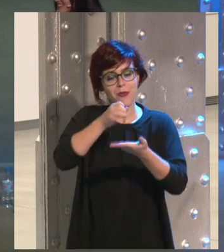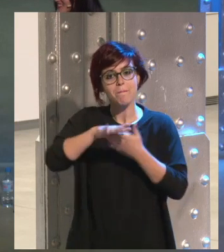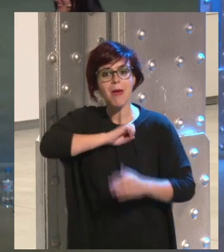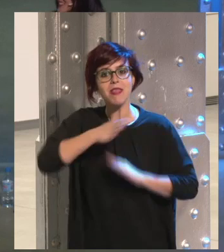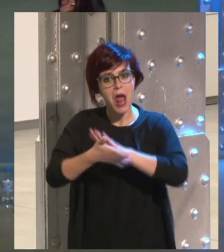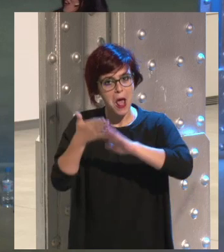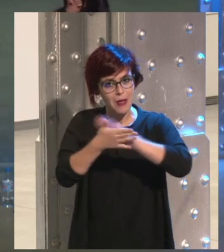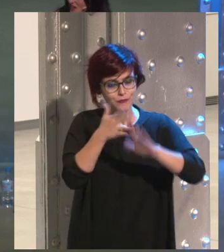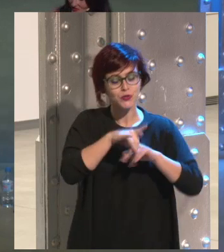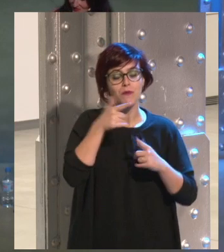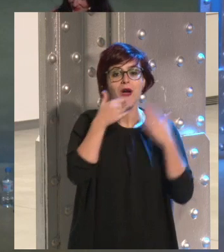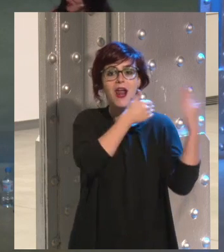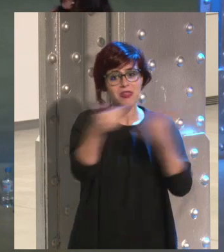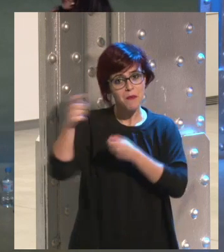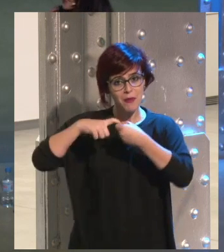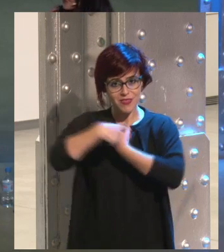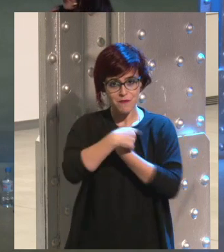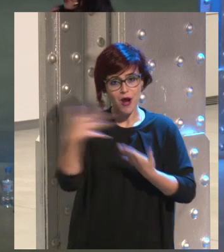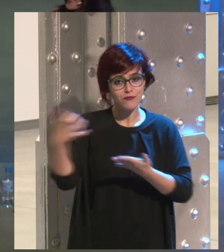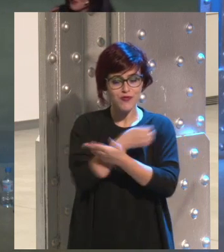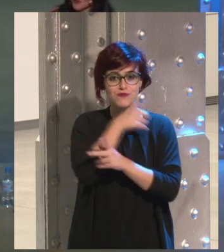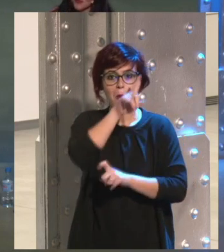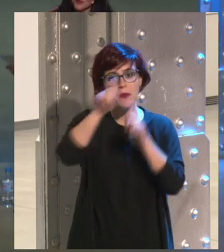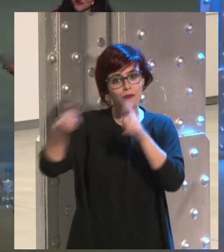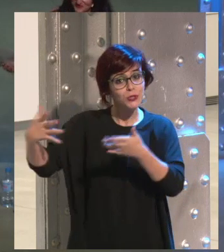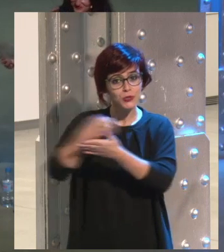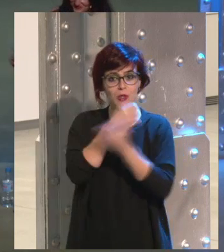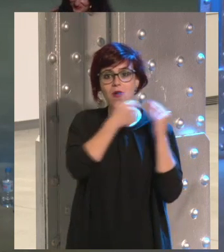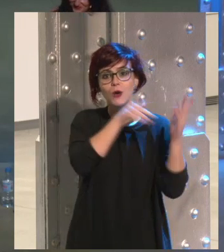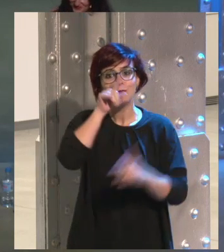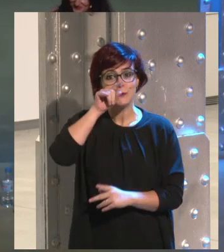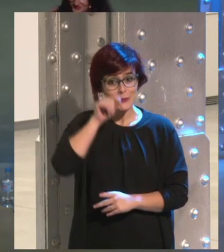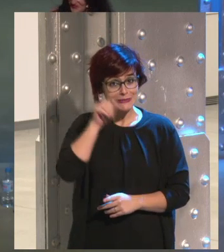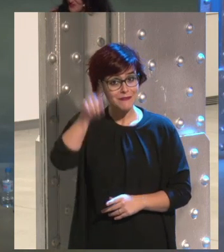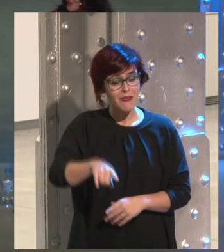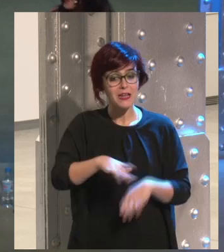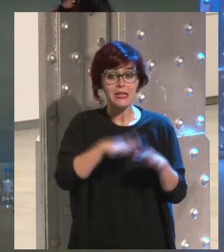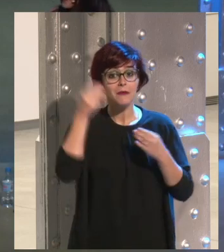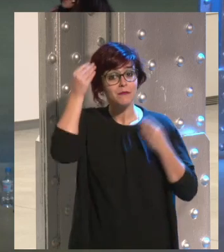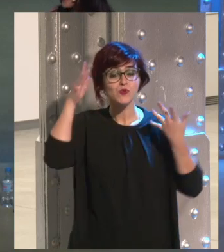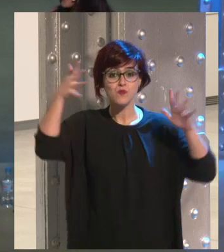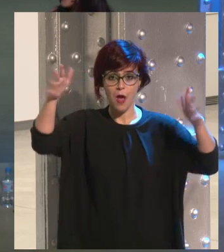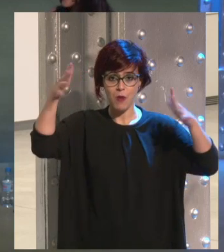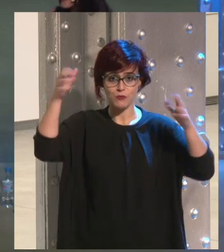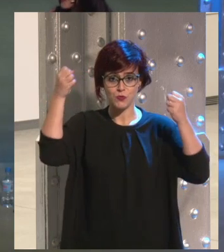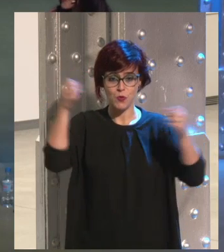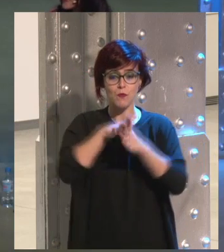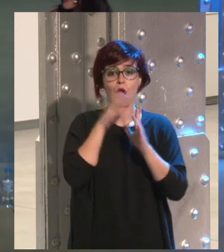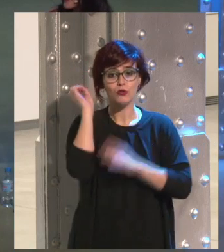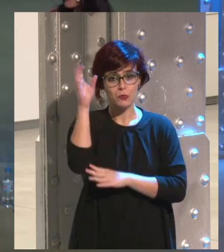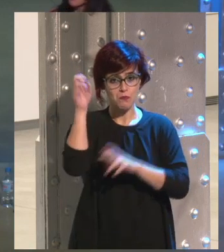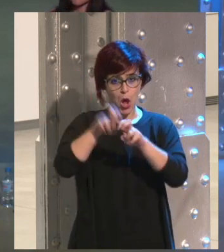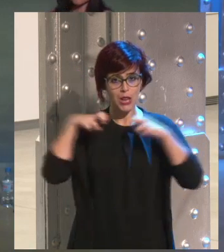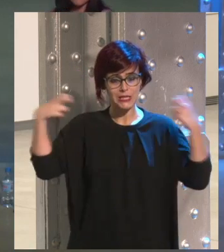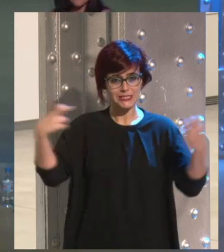gracias a todos por participar con nosotros por las preguntas por los tweets y quiero que le demos un aplauso a los ponentes de